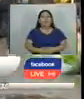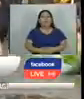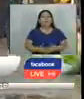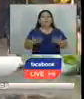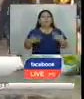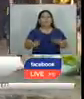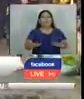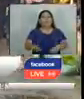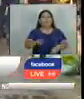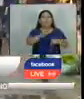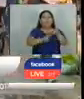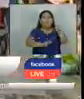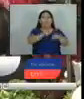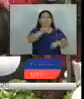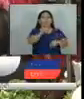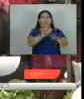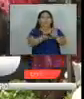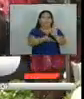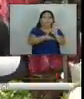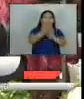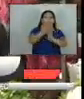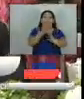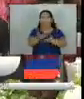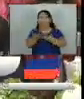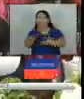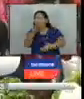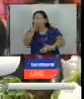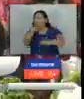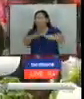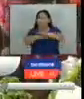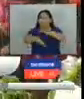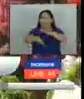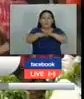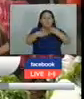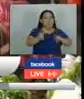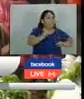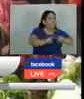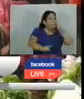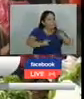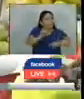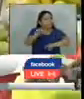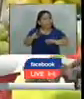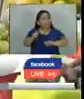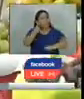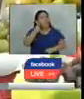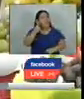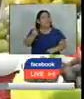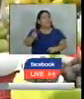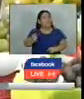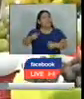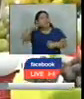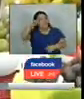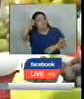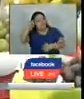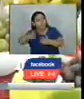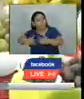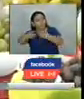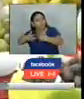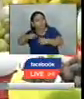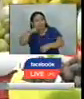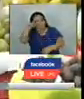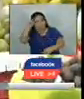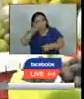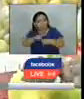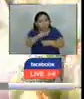Casi 50 dólares ha incrementado la canasta básica, según estudios que también señalan un deterioro de la producción agrícola. Ya le